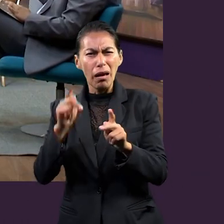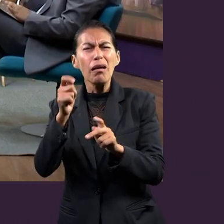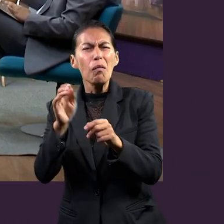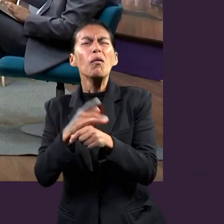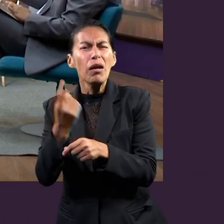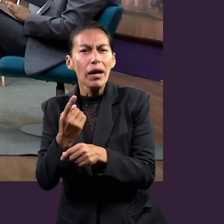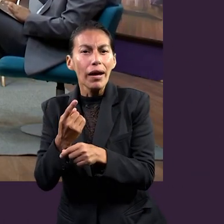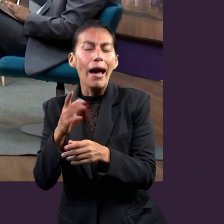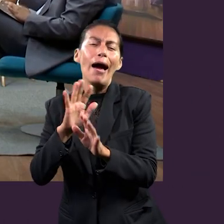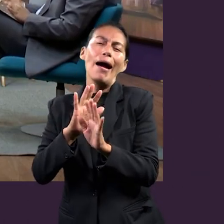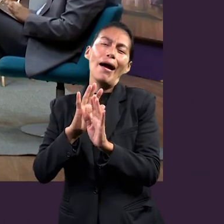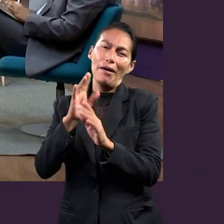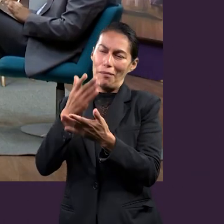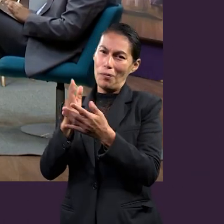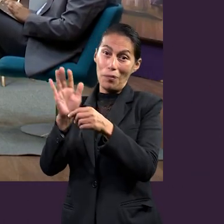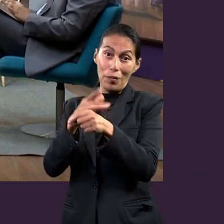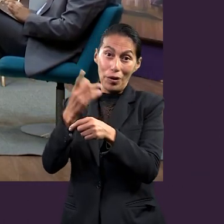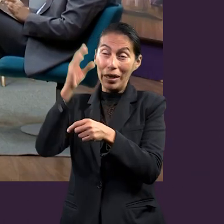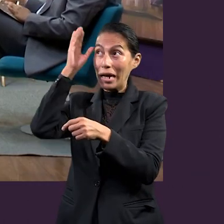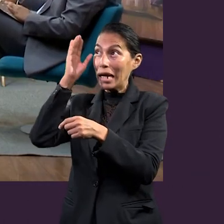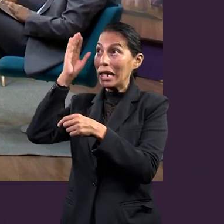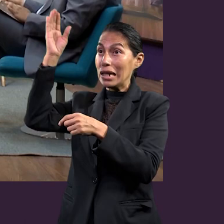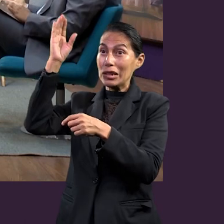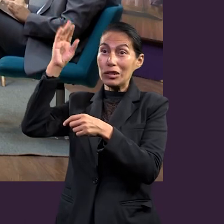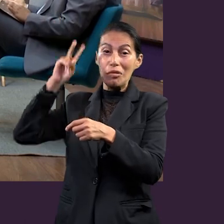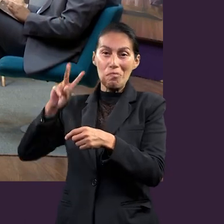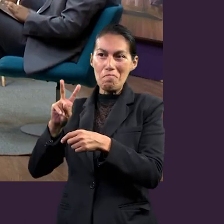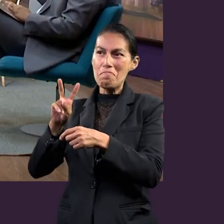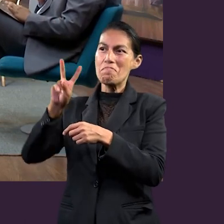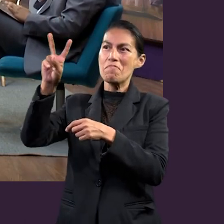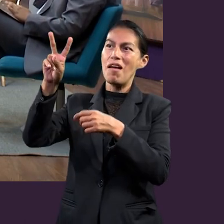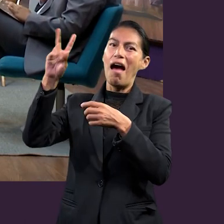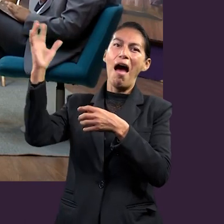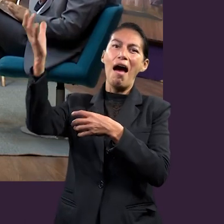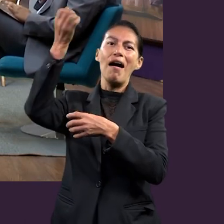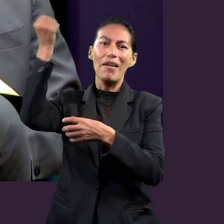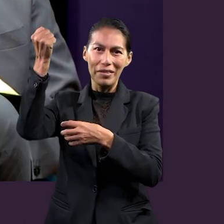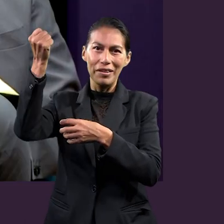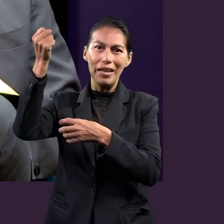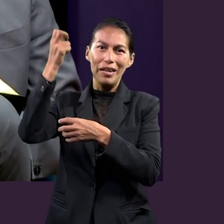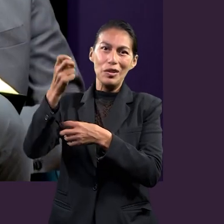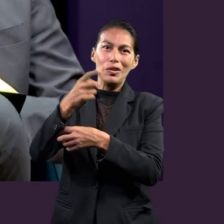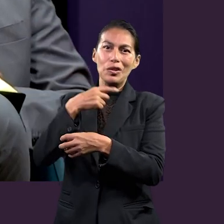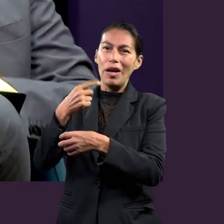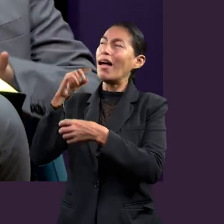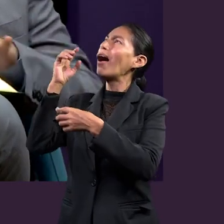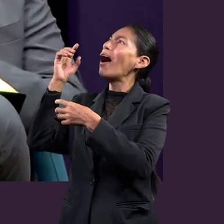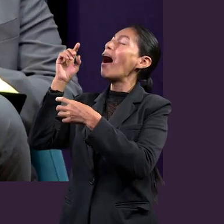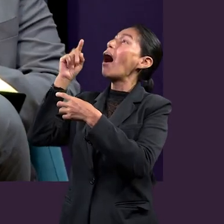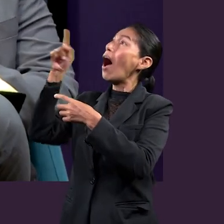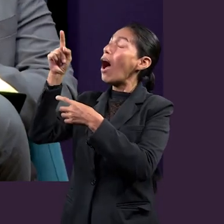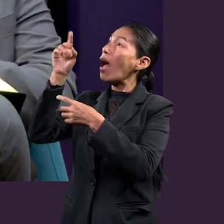porque Cristo ya ganó la victoria. Él ya venció. Nosotros ahora debemos tomar esa victoria para